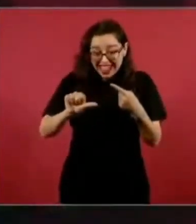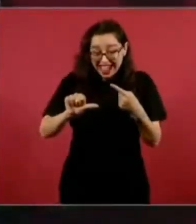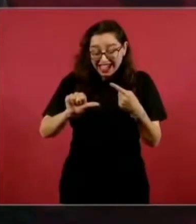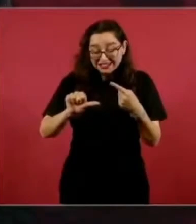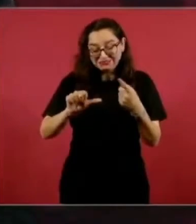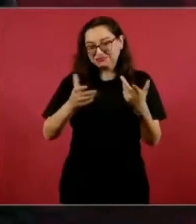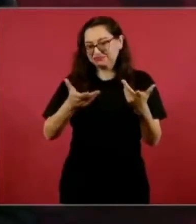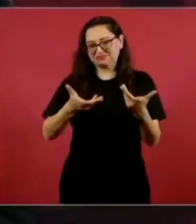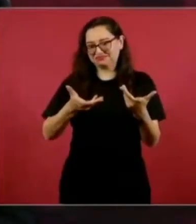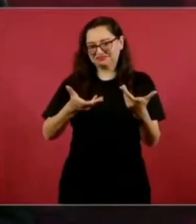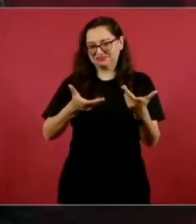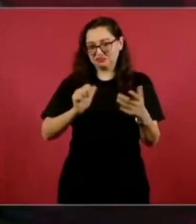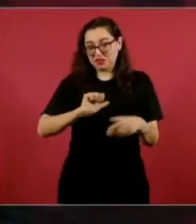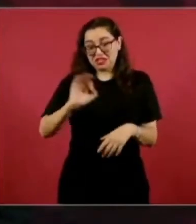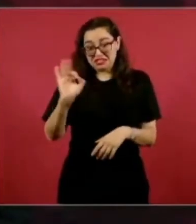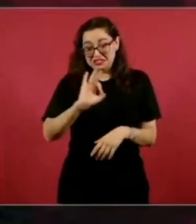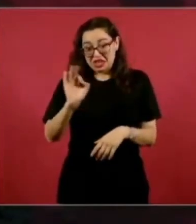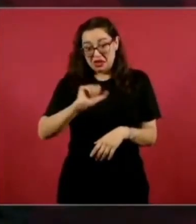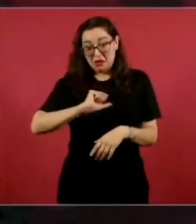agencia.